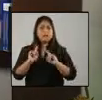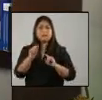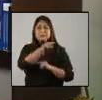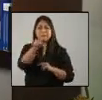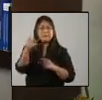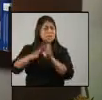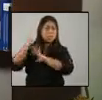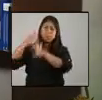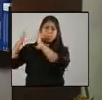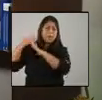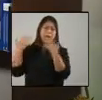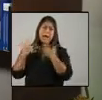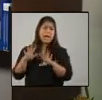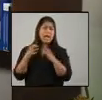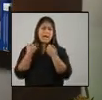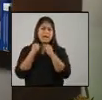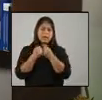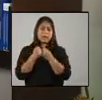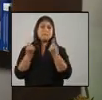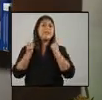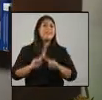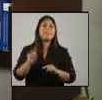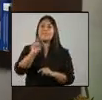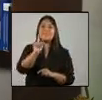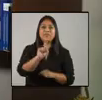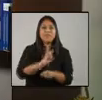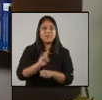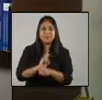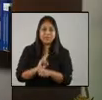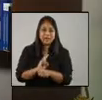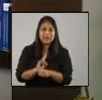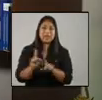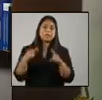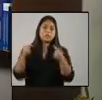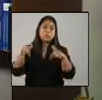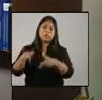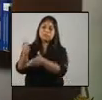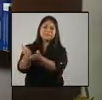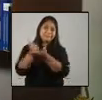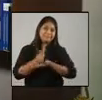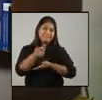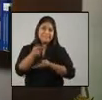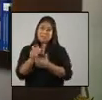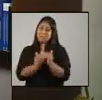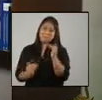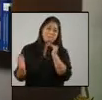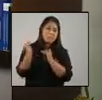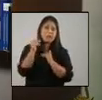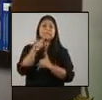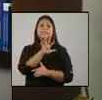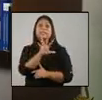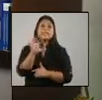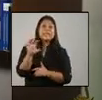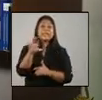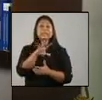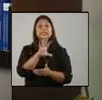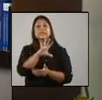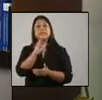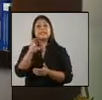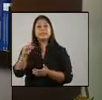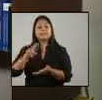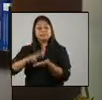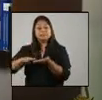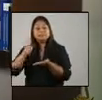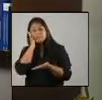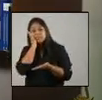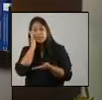Desde hace muchos años, pero que no están en funcionamiento, y que nos permitirá aumentar en más de 500 camas la atención hospitalaria en